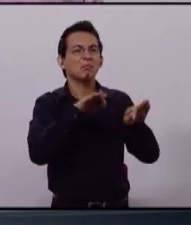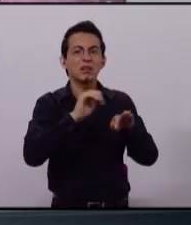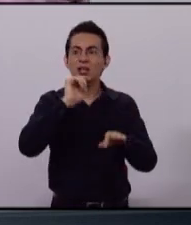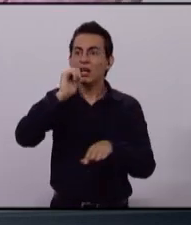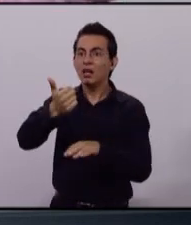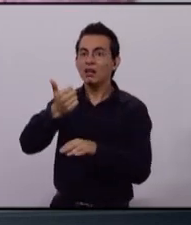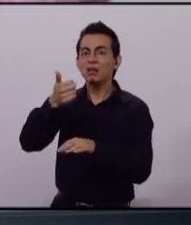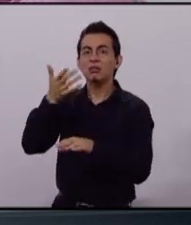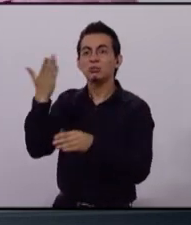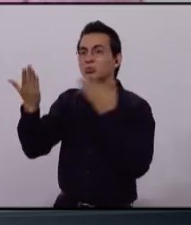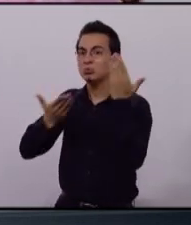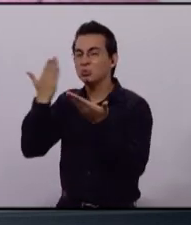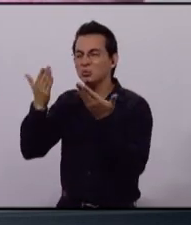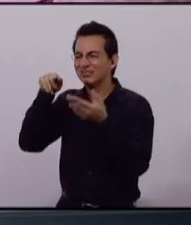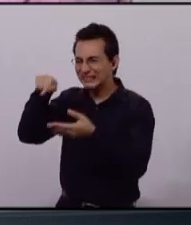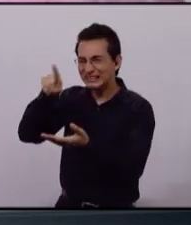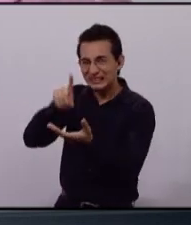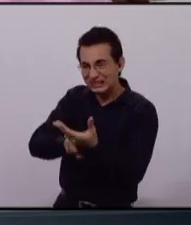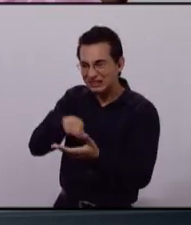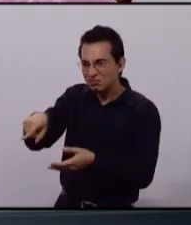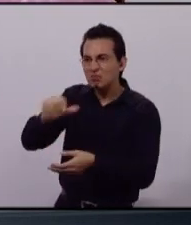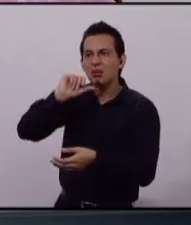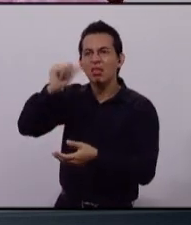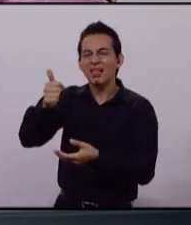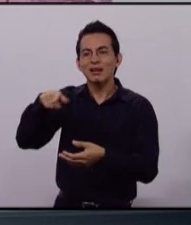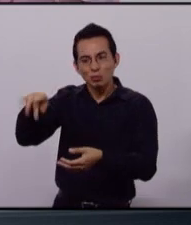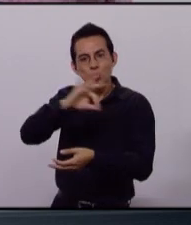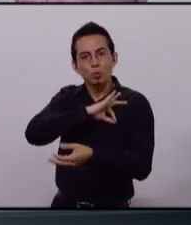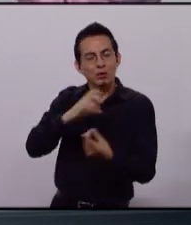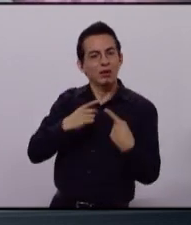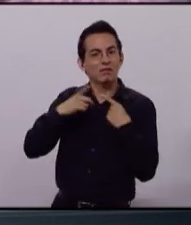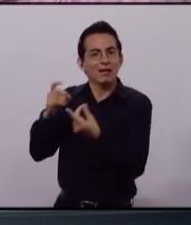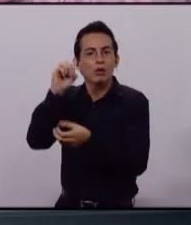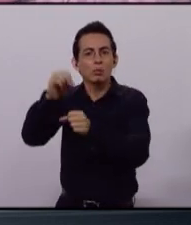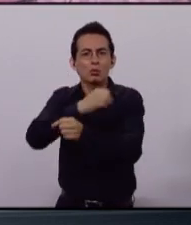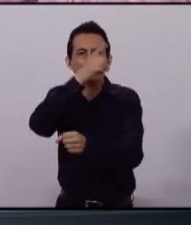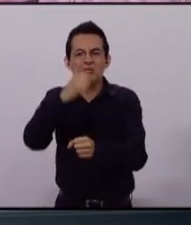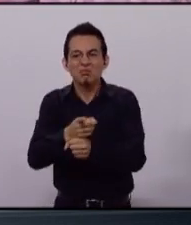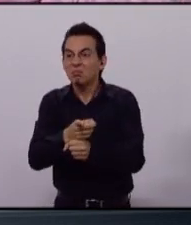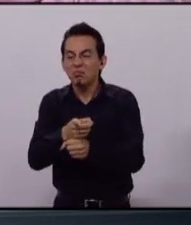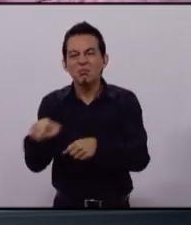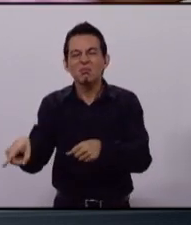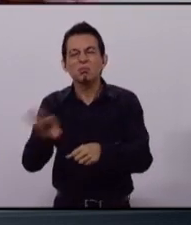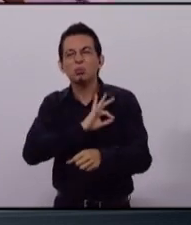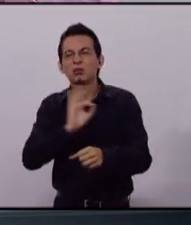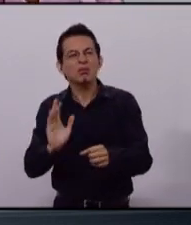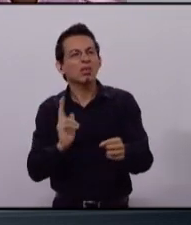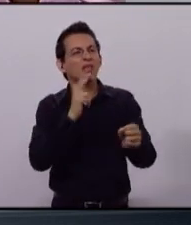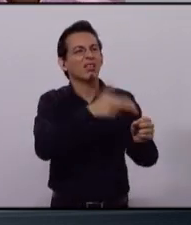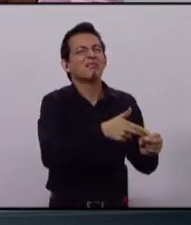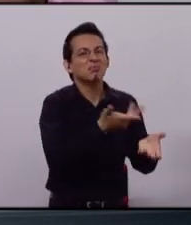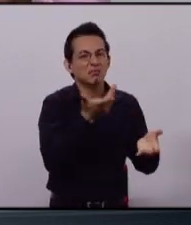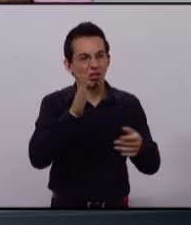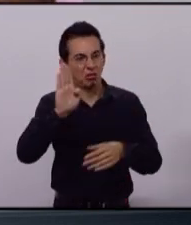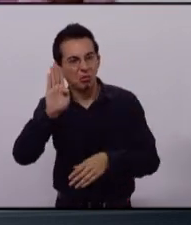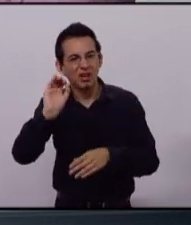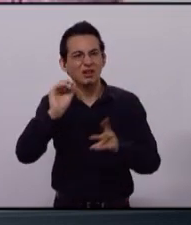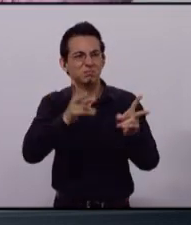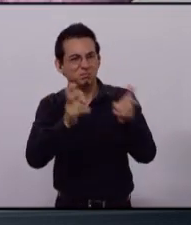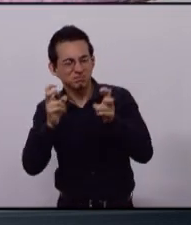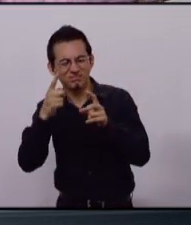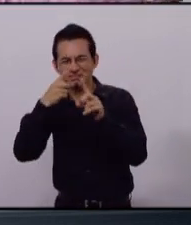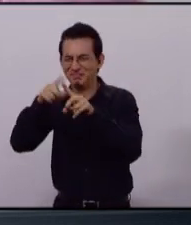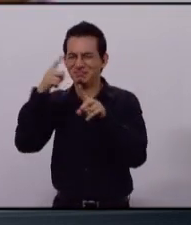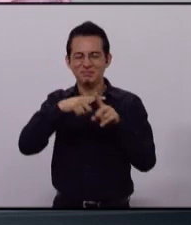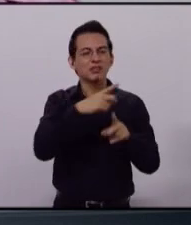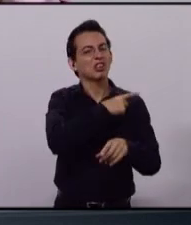sino también hay ninis jóvenes que no tienen la oportunidad y que se van a las garras de la delincuencia. Tendremos que promover trabajos en los